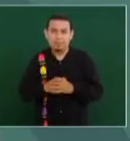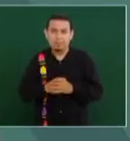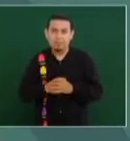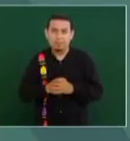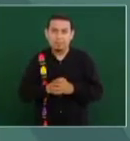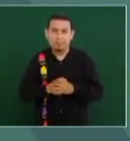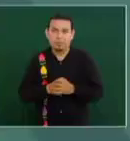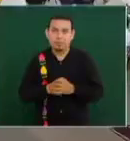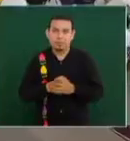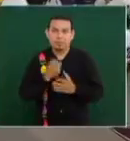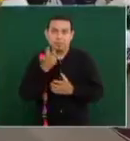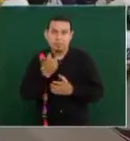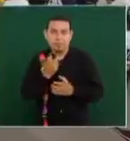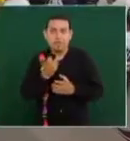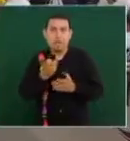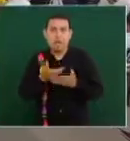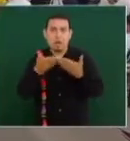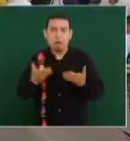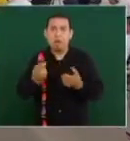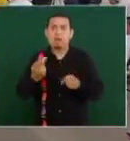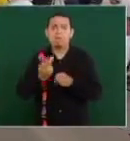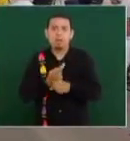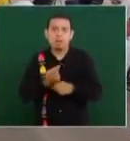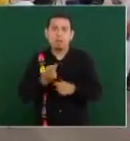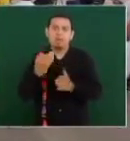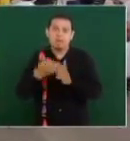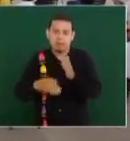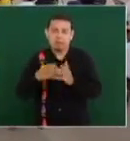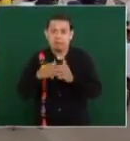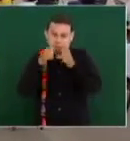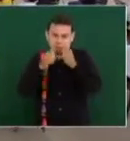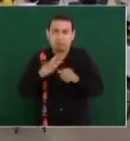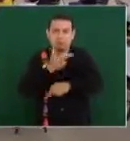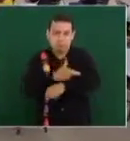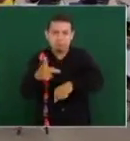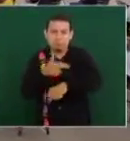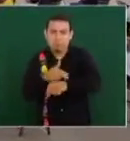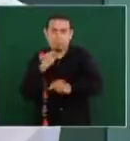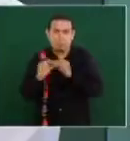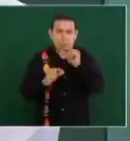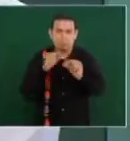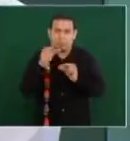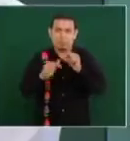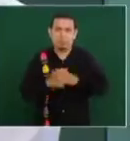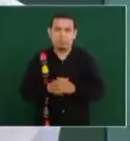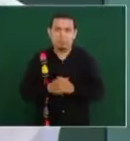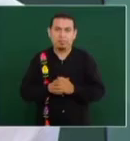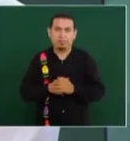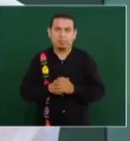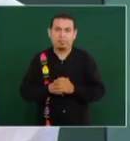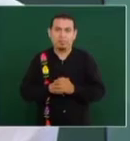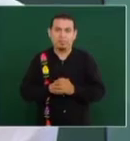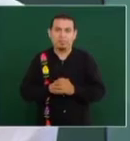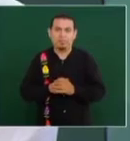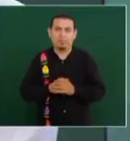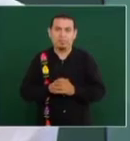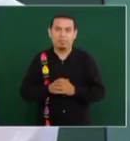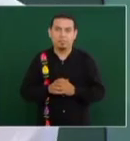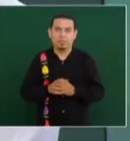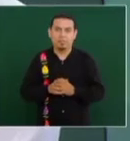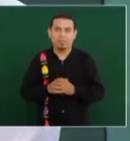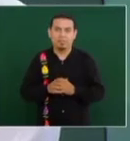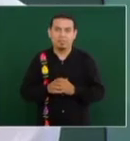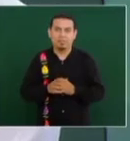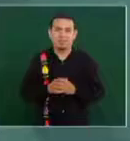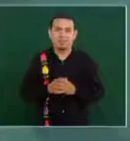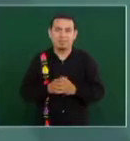entrar, ¿qué se está haciendo?, bueno, llegamos a la conclusión de que